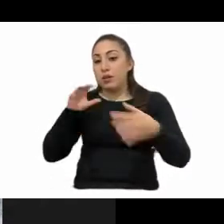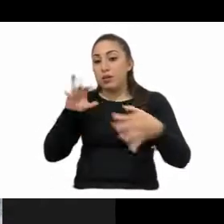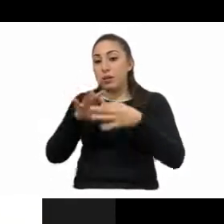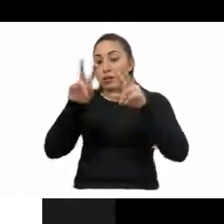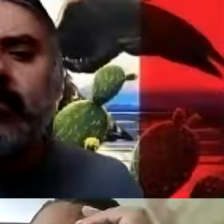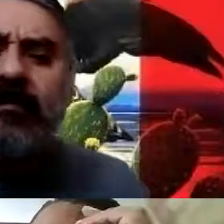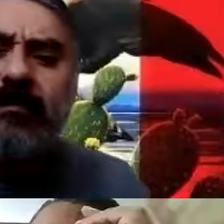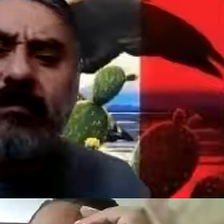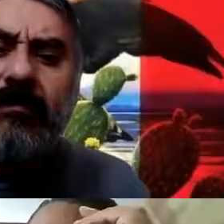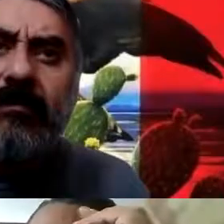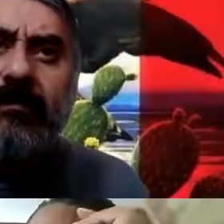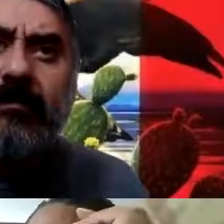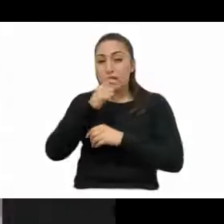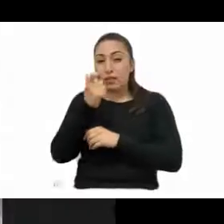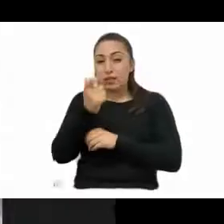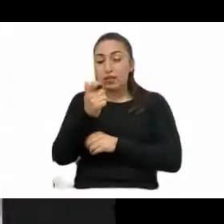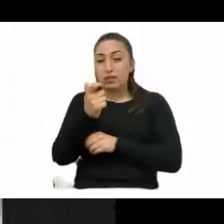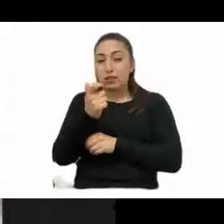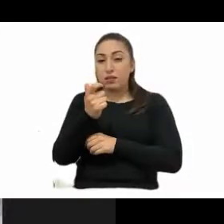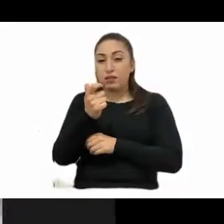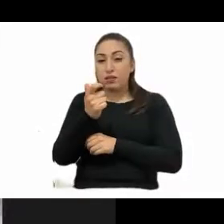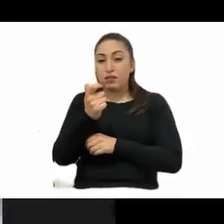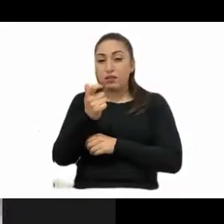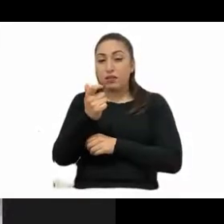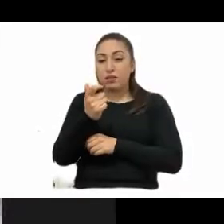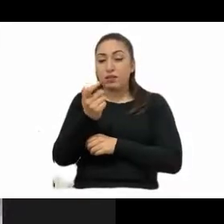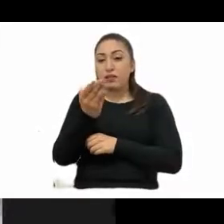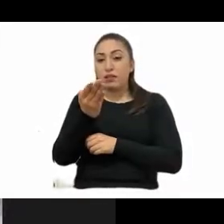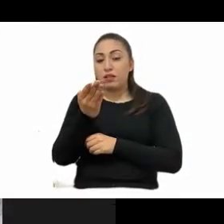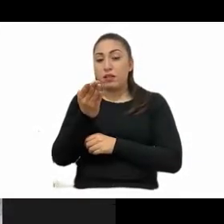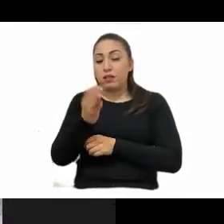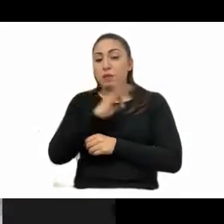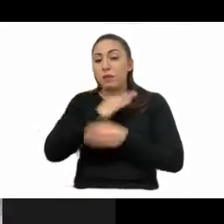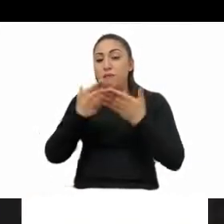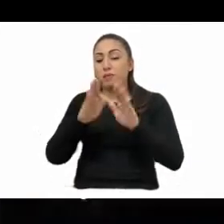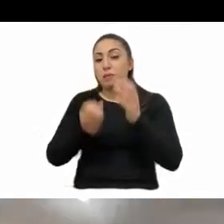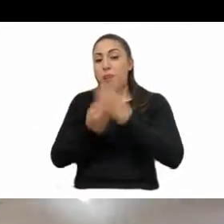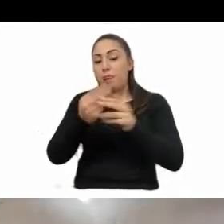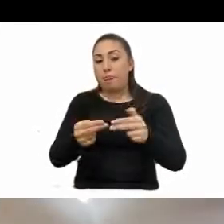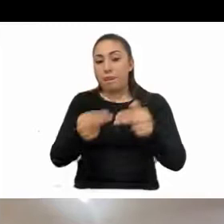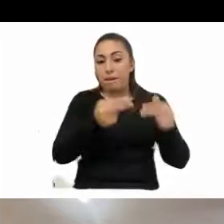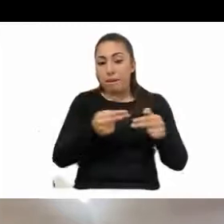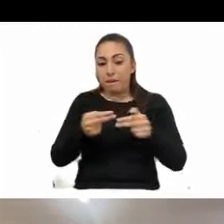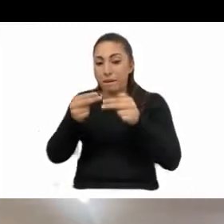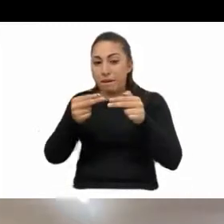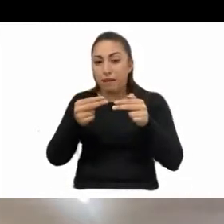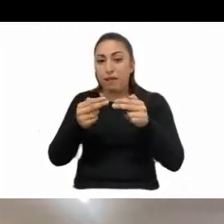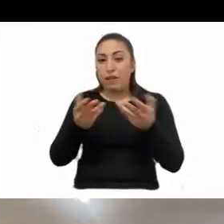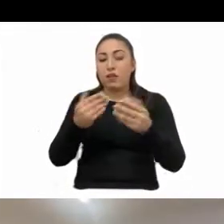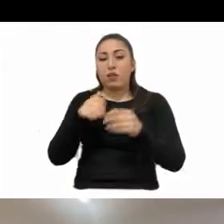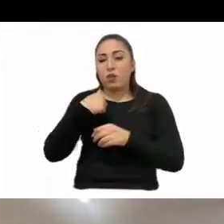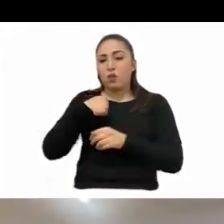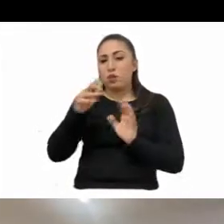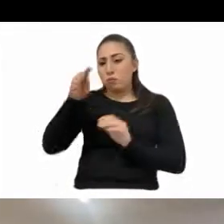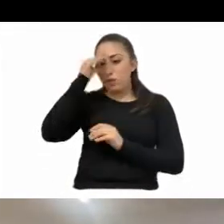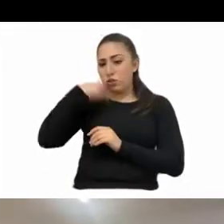puedan, pues, abrir nuevos establecimientos mercantiles o reabrir los anteriores. Nosotros no estamos en contra del